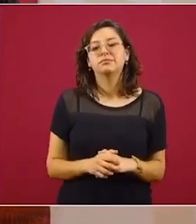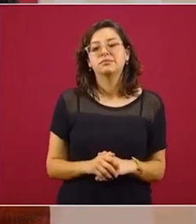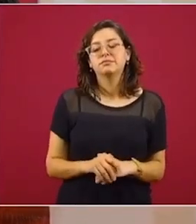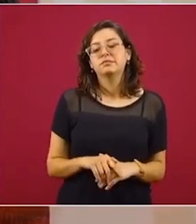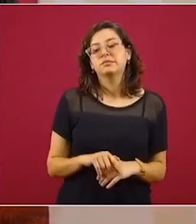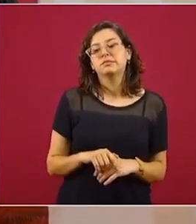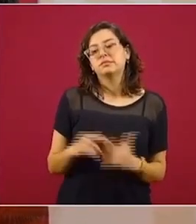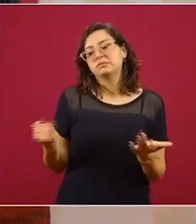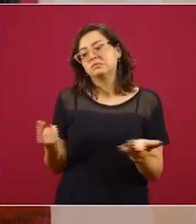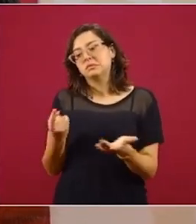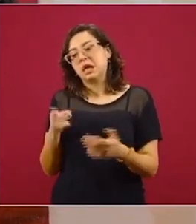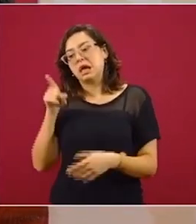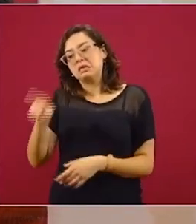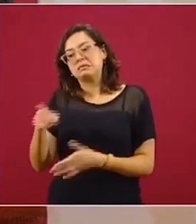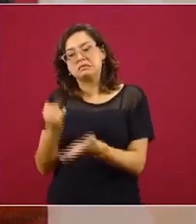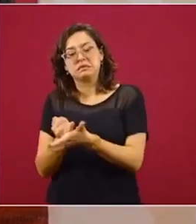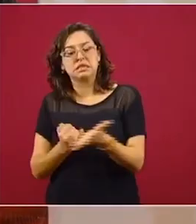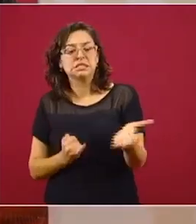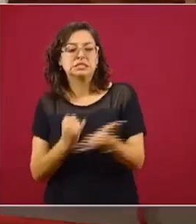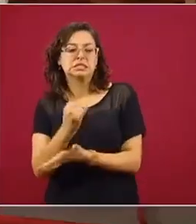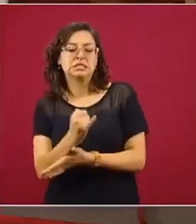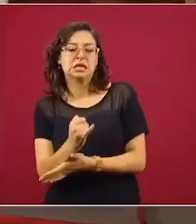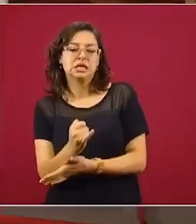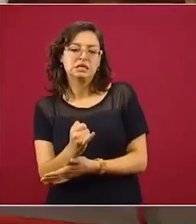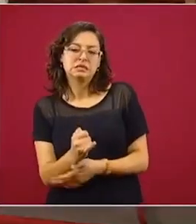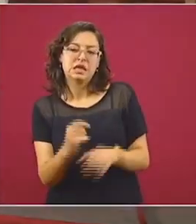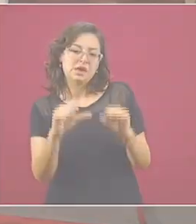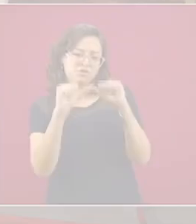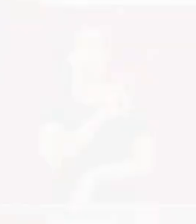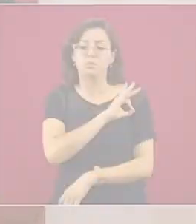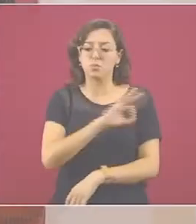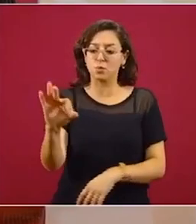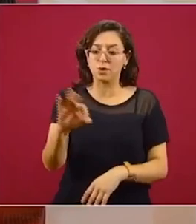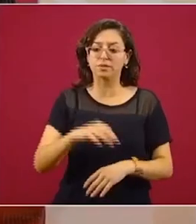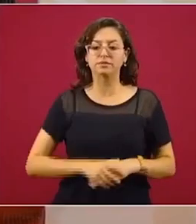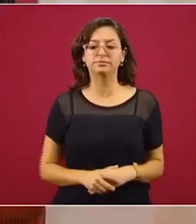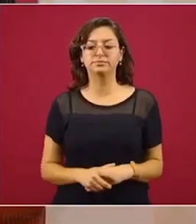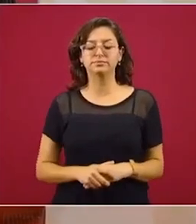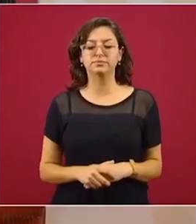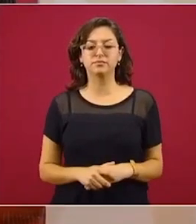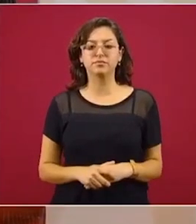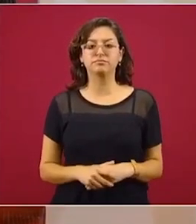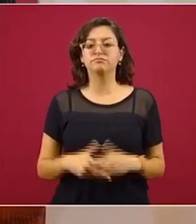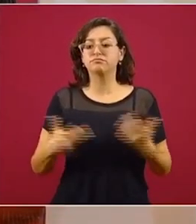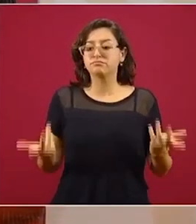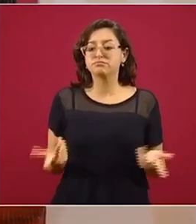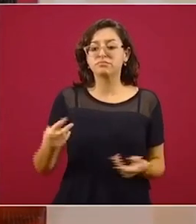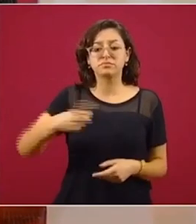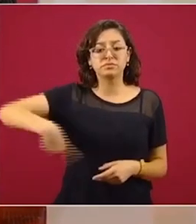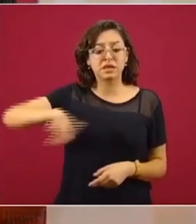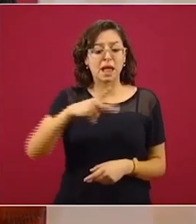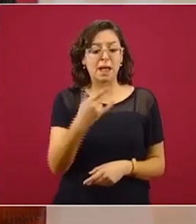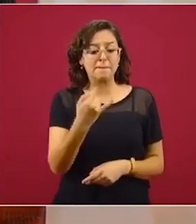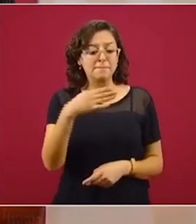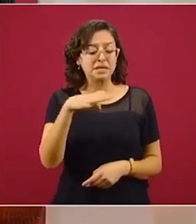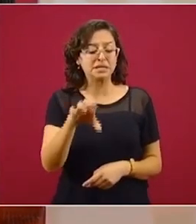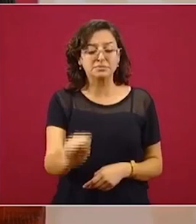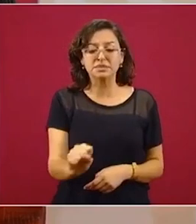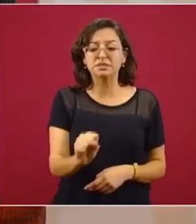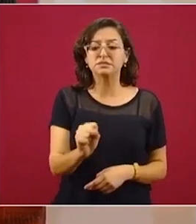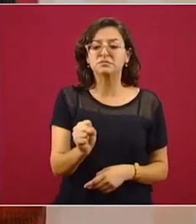decide qué tipo de sociedad quiere constituir. La sociedad por acción simplificada